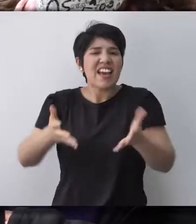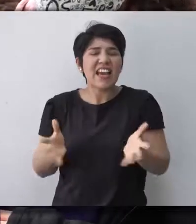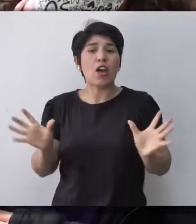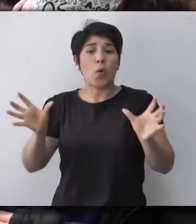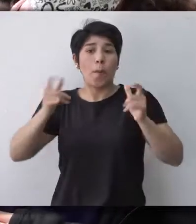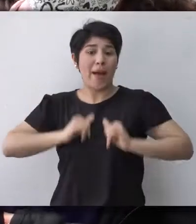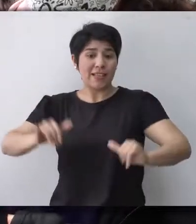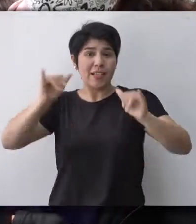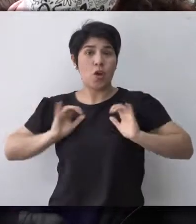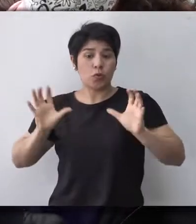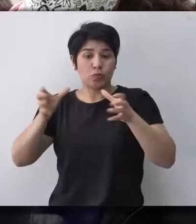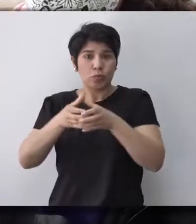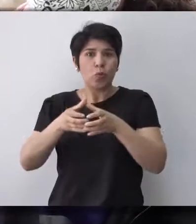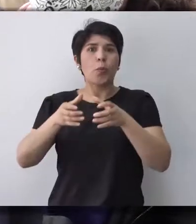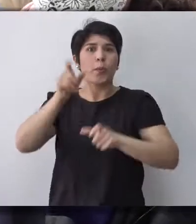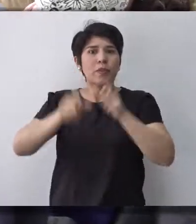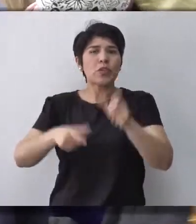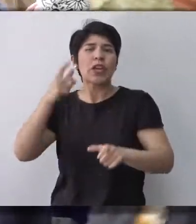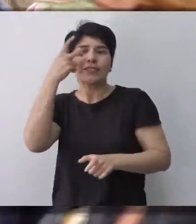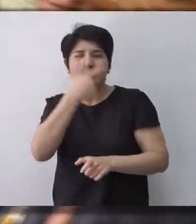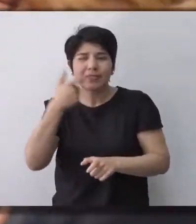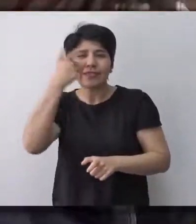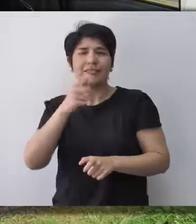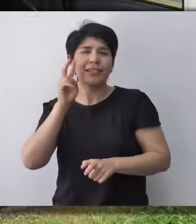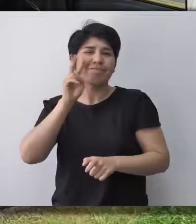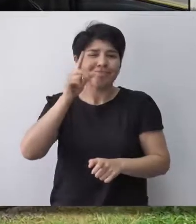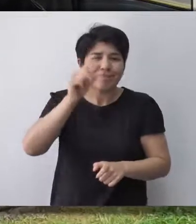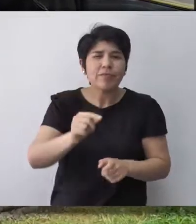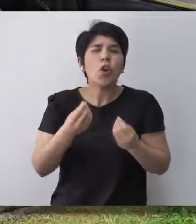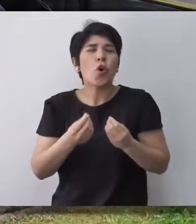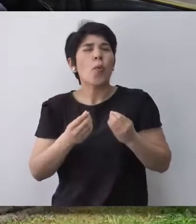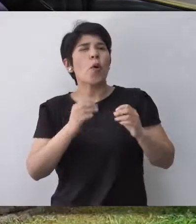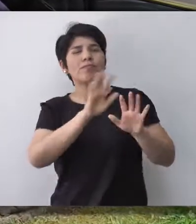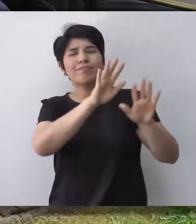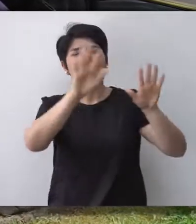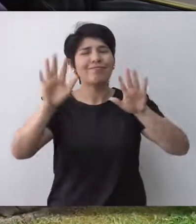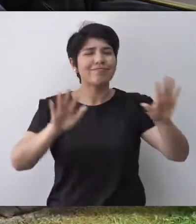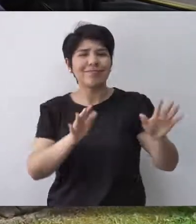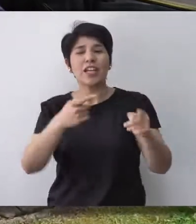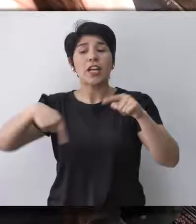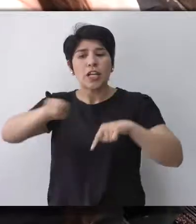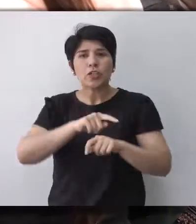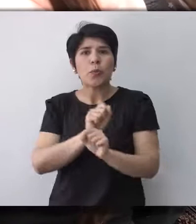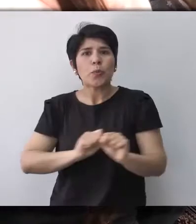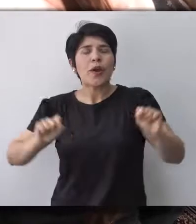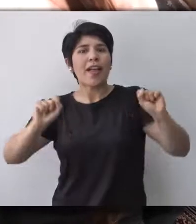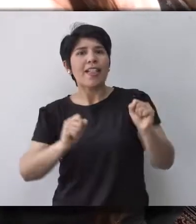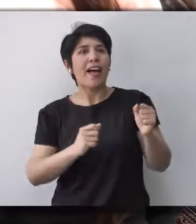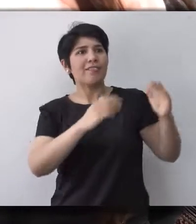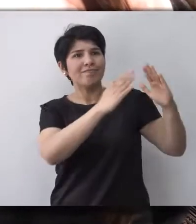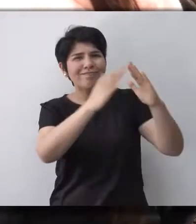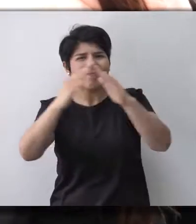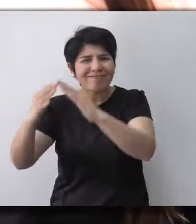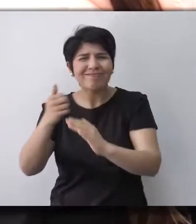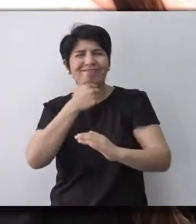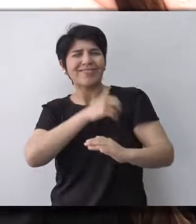personas ciegas y baja visión, a través del tacto, realmente que puedan disfrutar de las